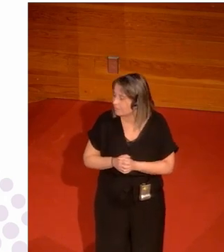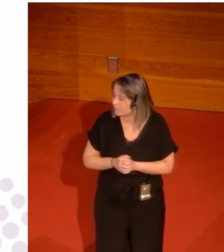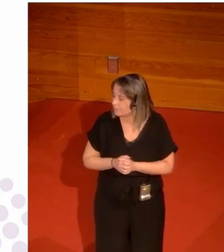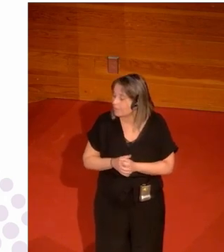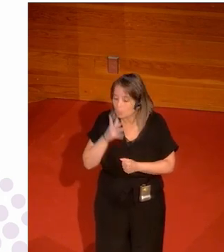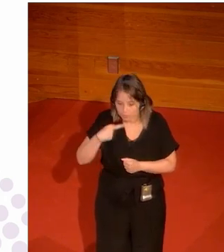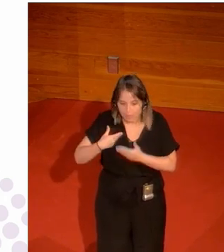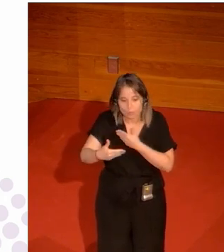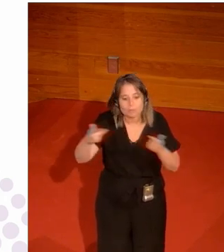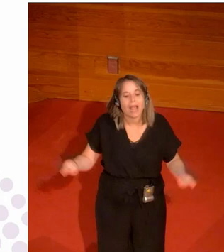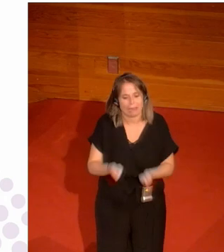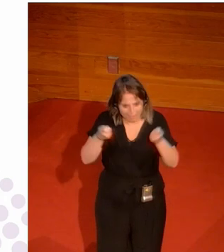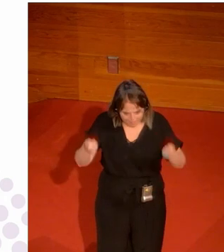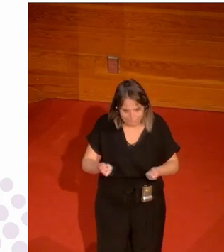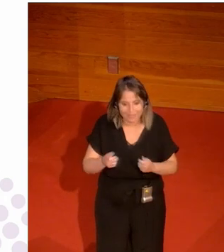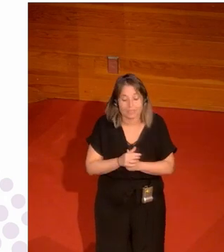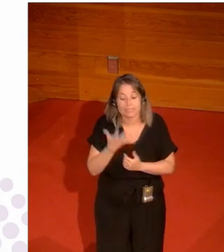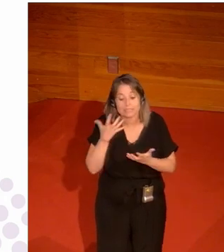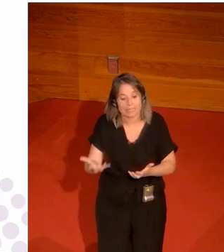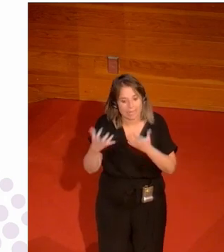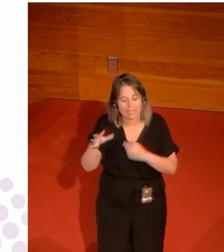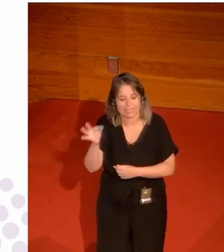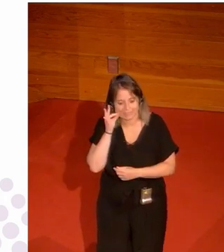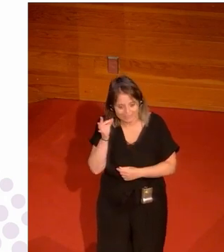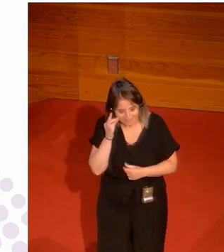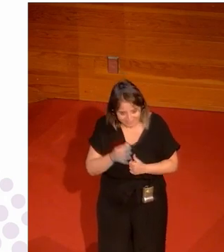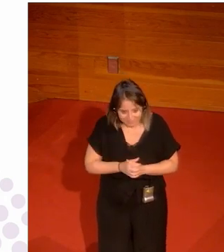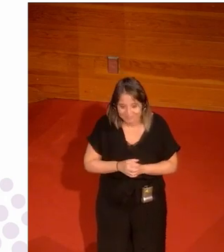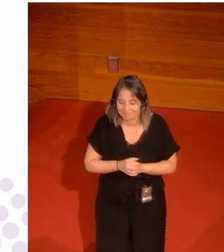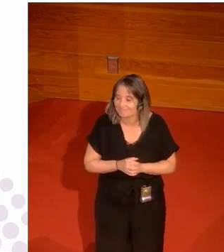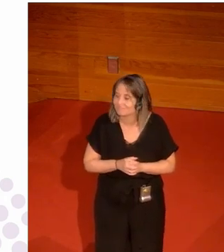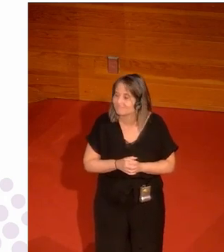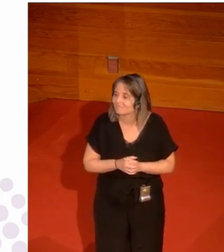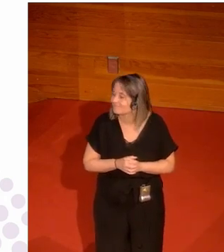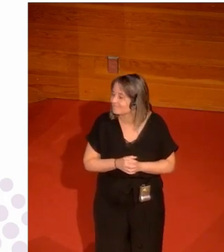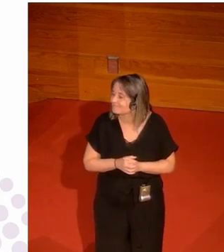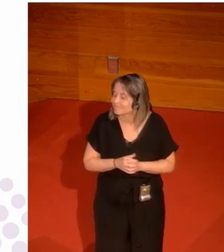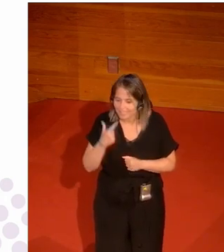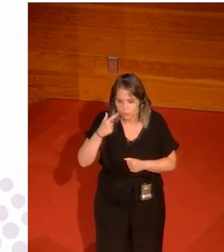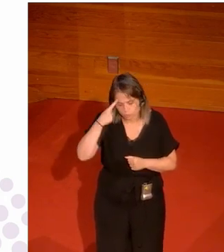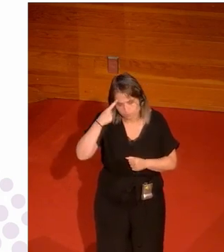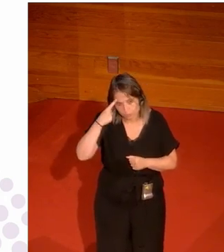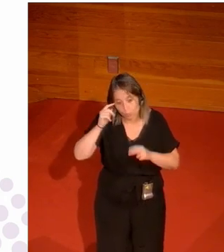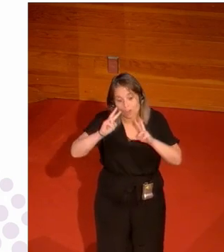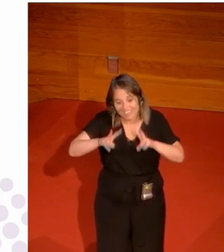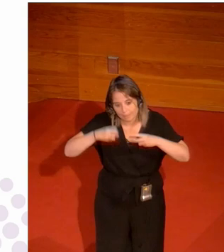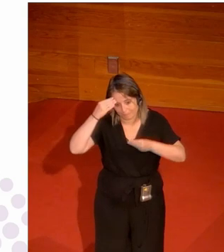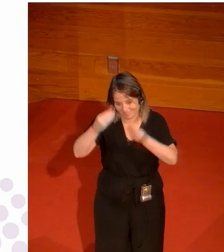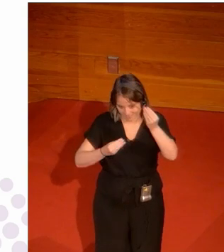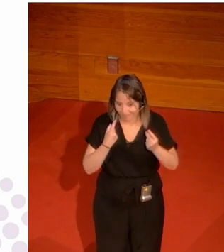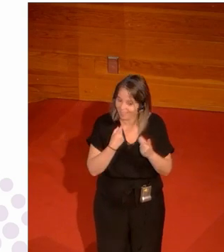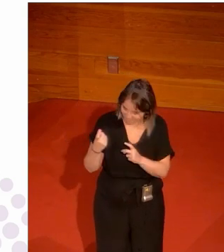ahora haremos campaña la próxima vez eso haremos campaña y luego otra cosa repensar esto repensar esto